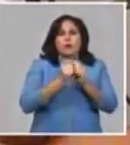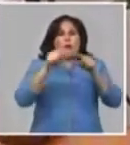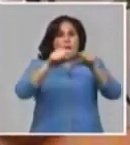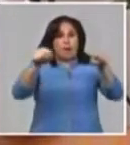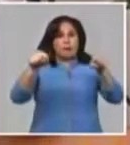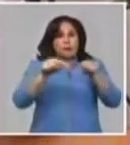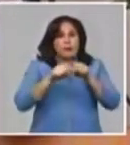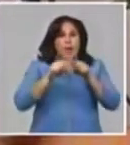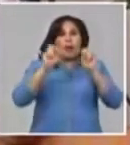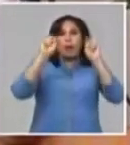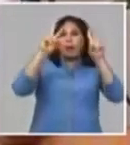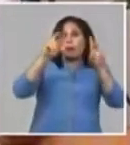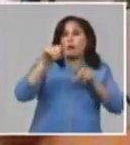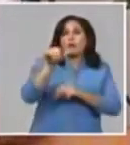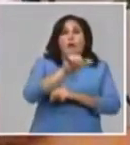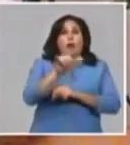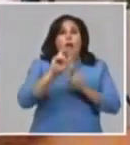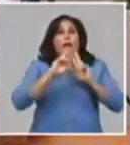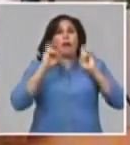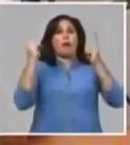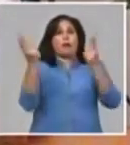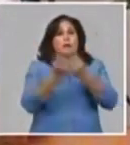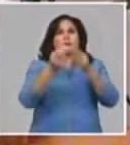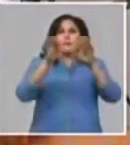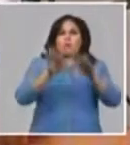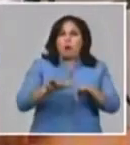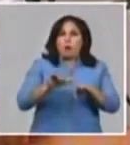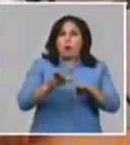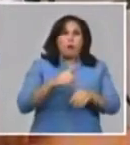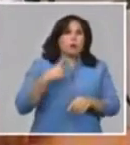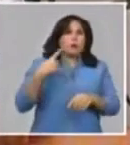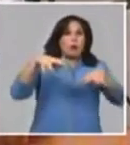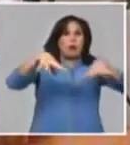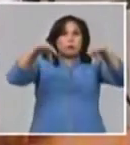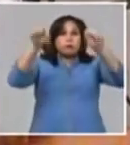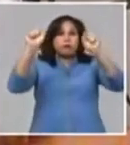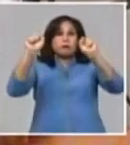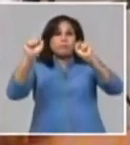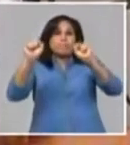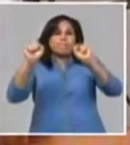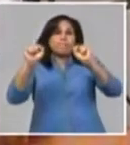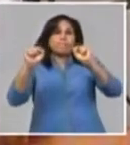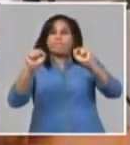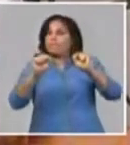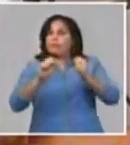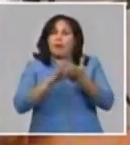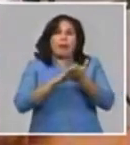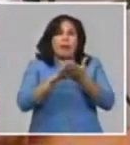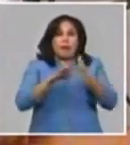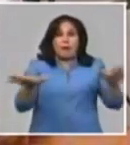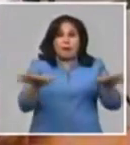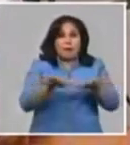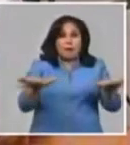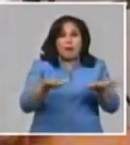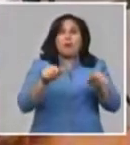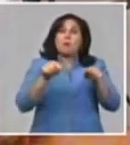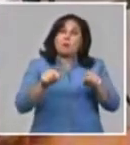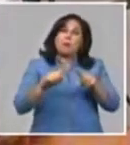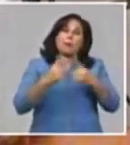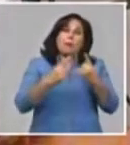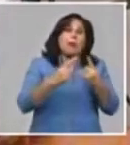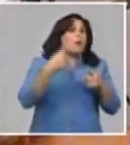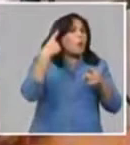polivalentes, nuestros estadios. De repente se apagaron y se ha encendido, como aquí se ha